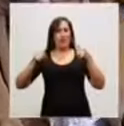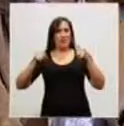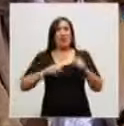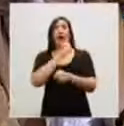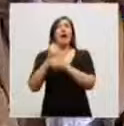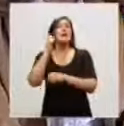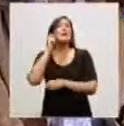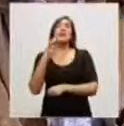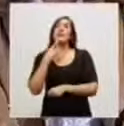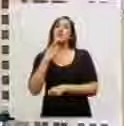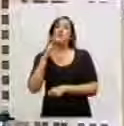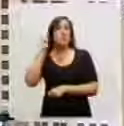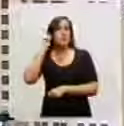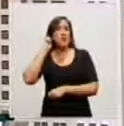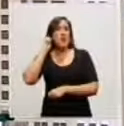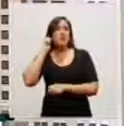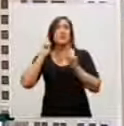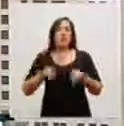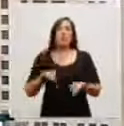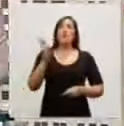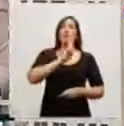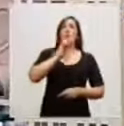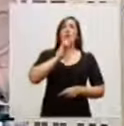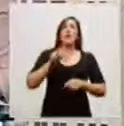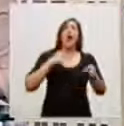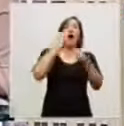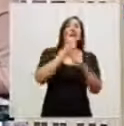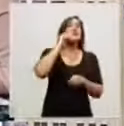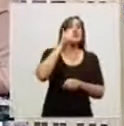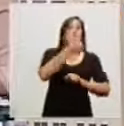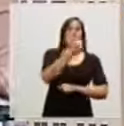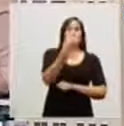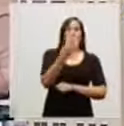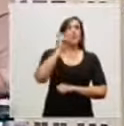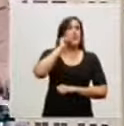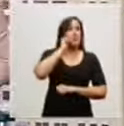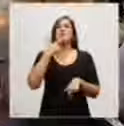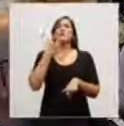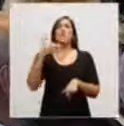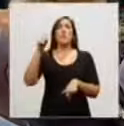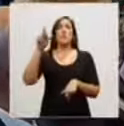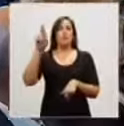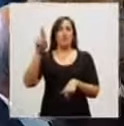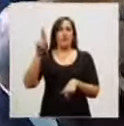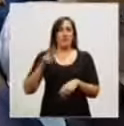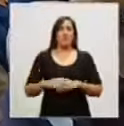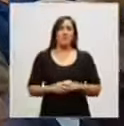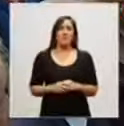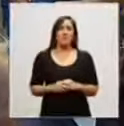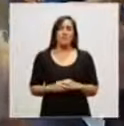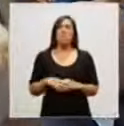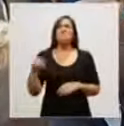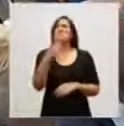hasta los 19 años y mujeres hasta los 64 años sin obra social. Cuando